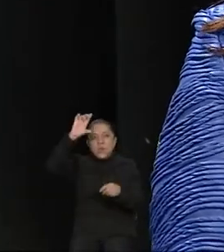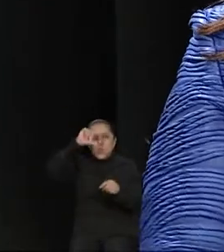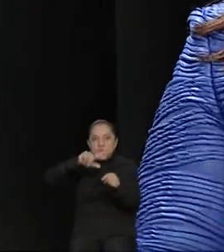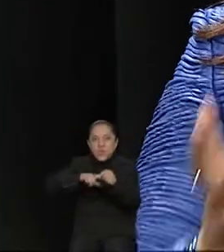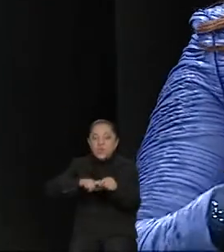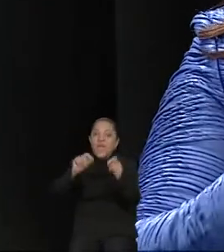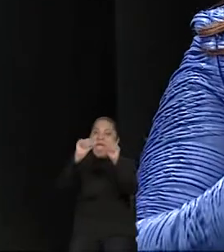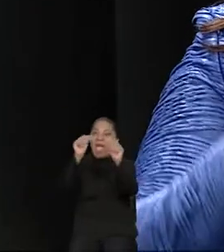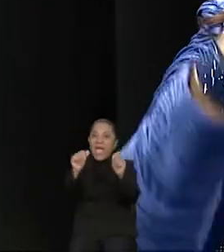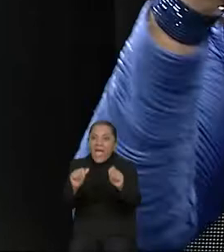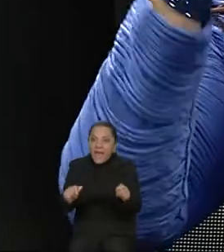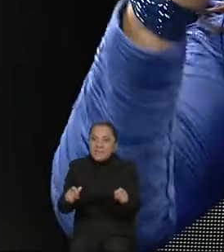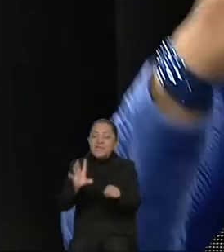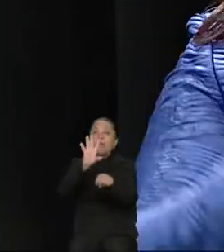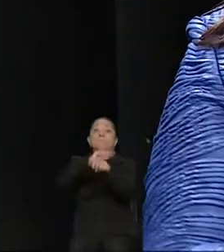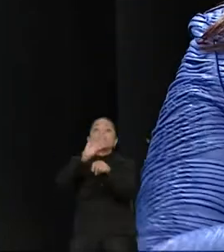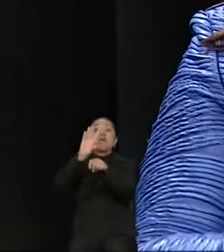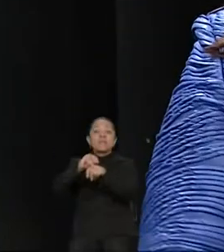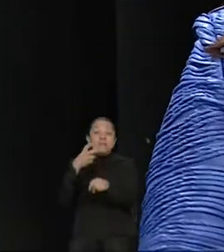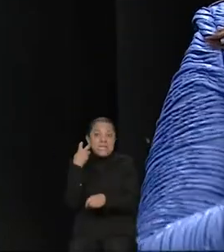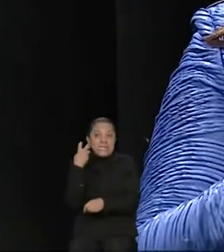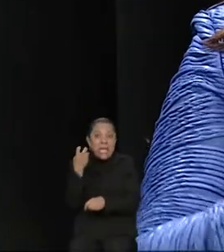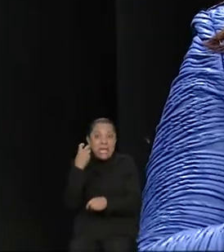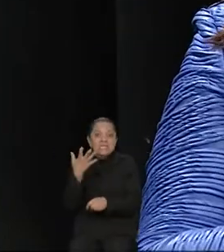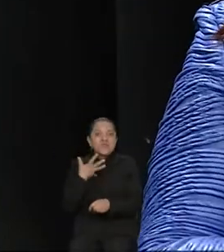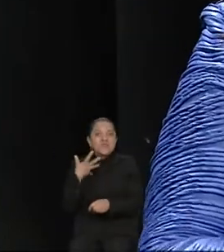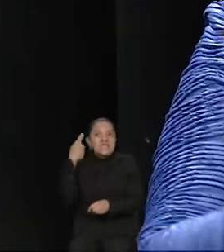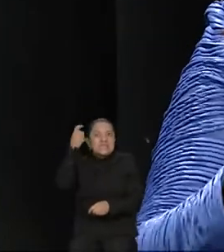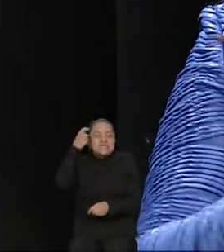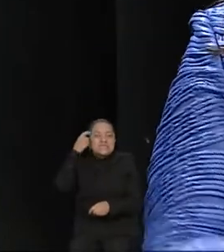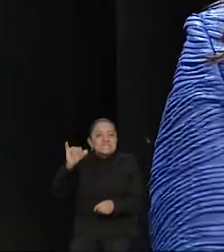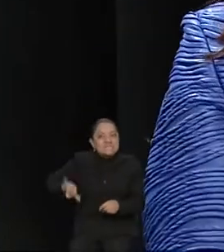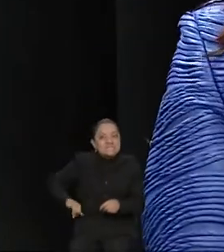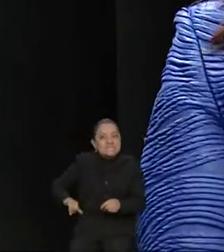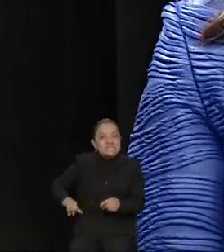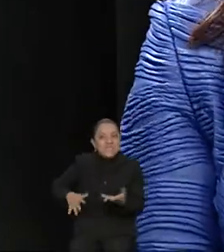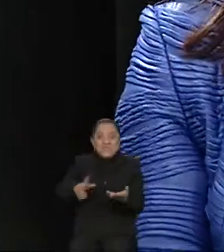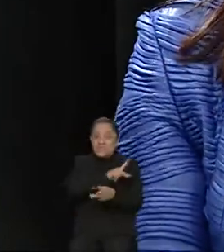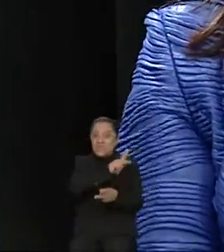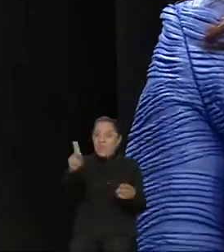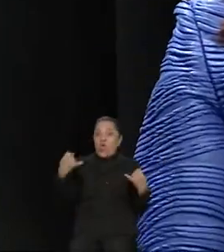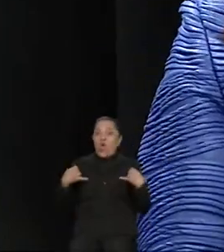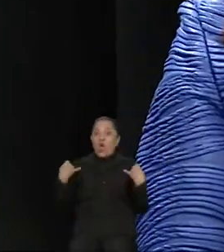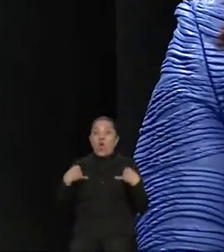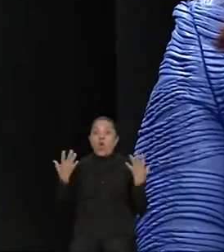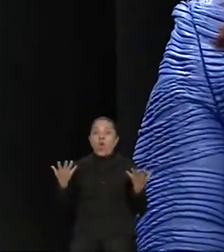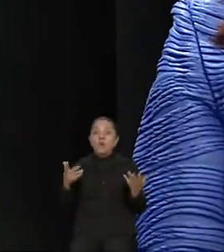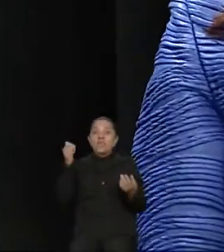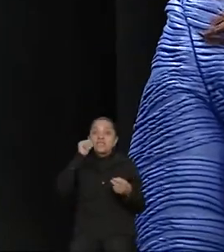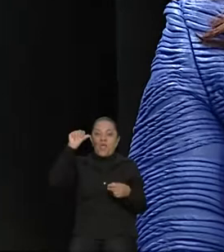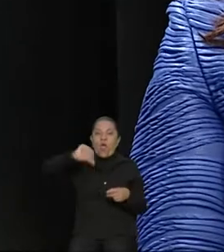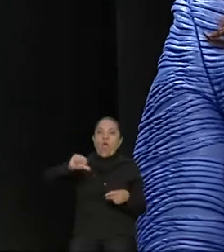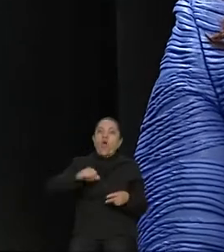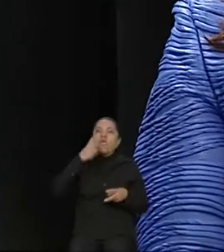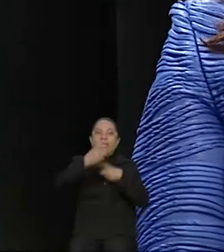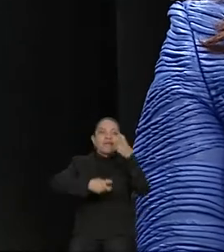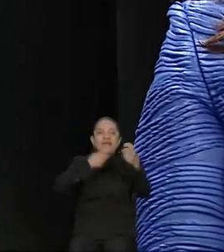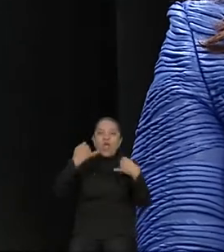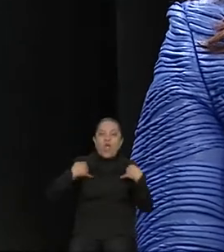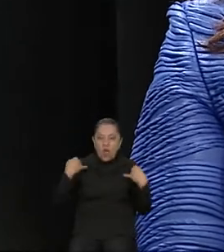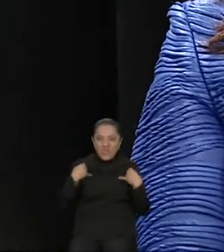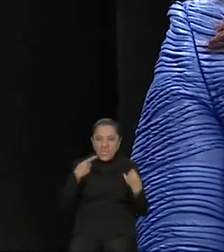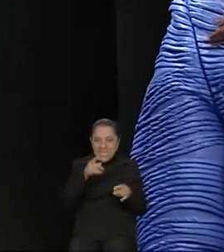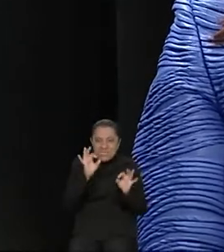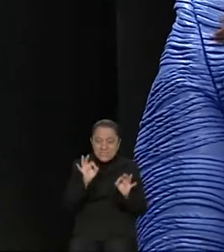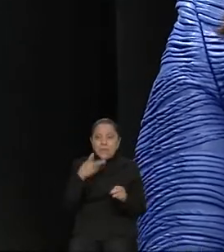que permita precisamente tener otros intereses a nuestra juventud tan aludida en este debate. Por otro lado, también